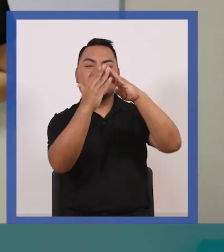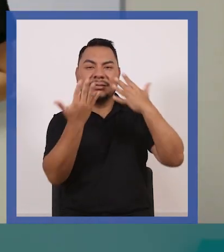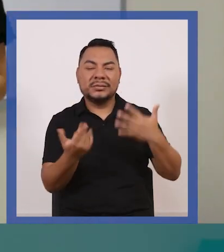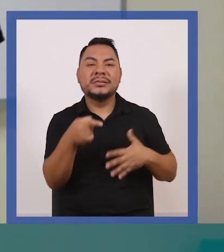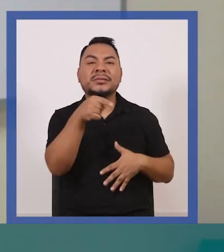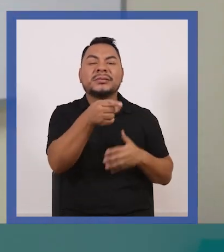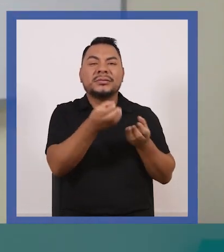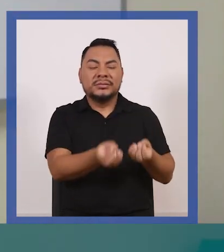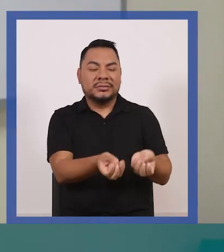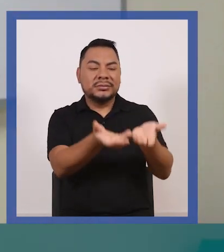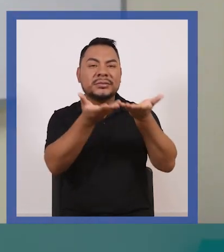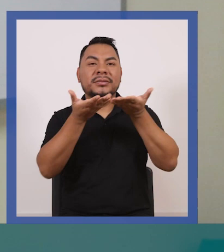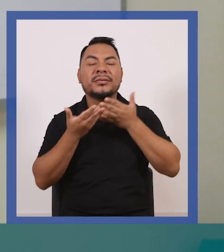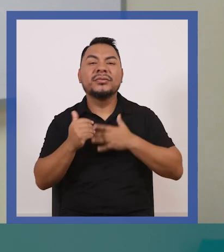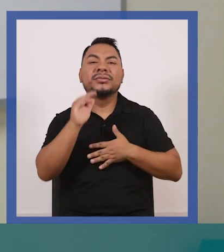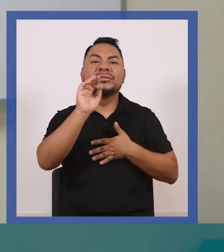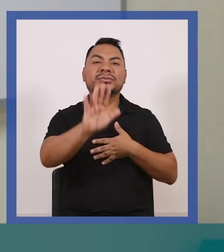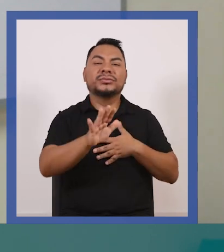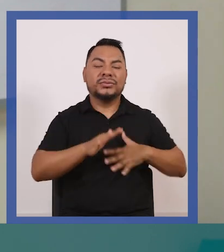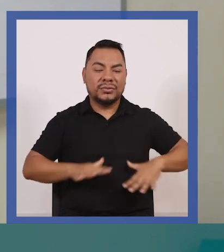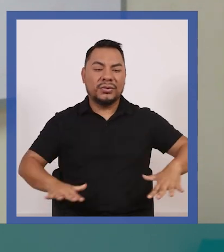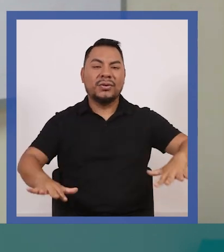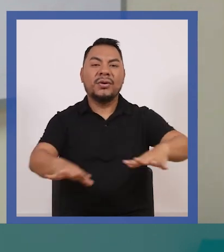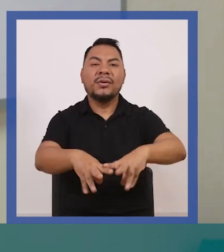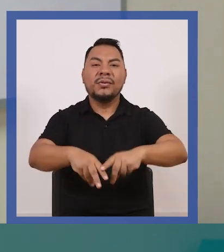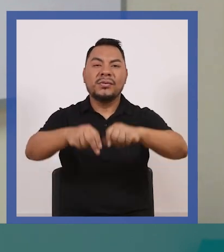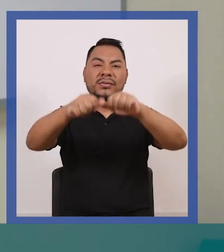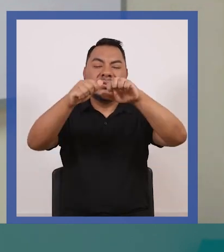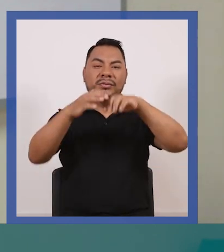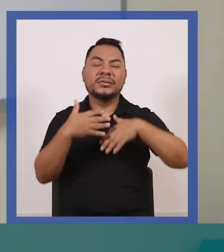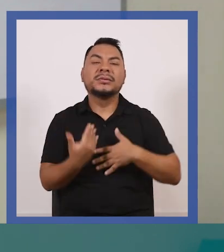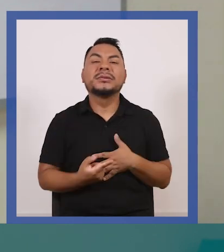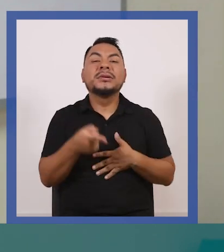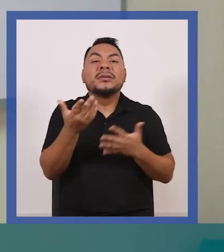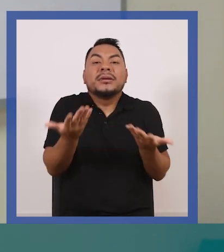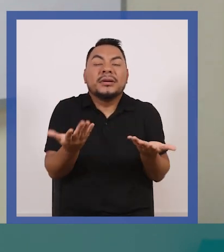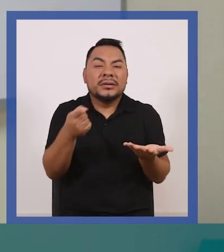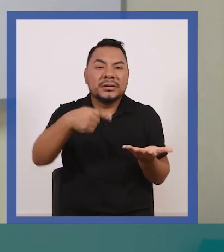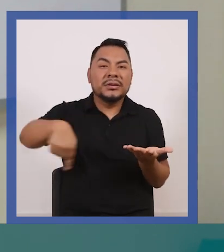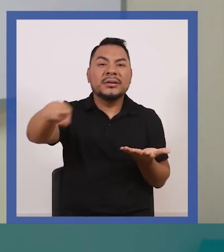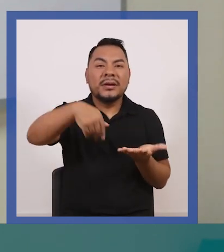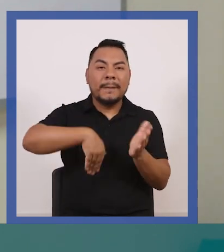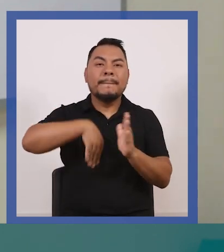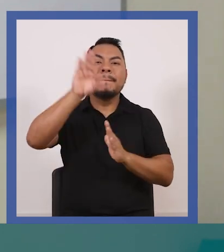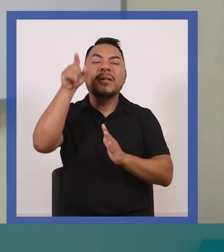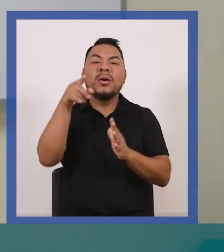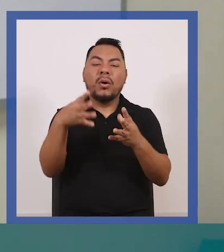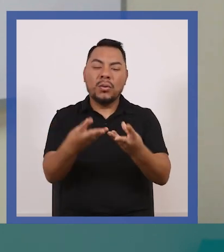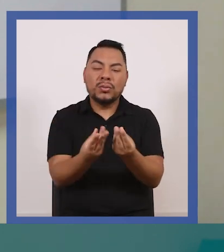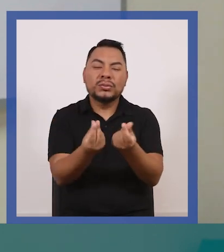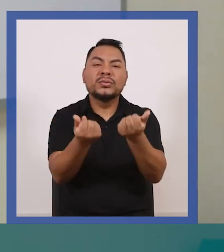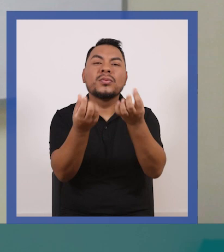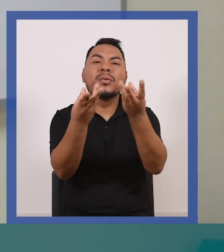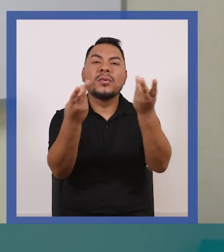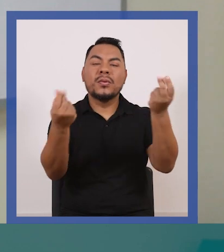me ofrece sus piedras acaso más blandas que